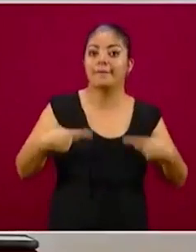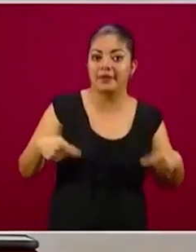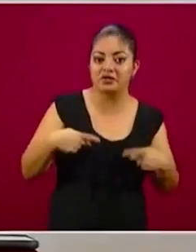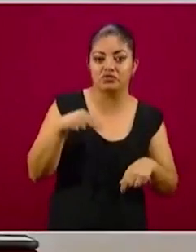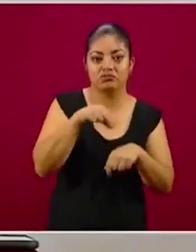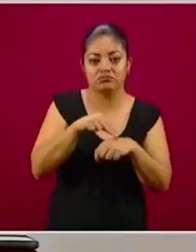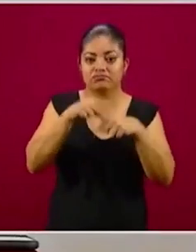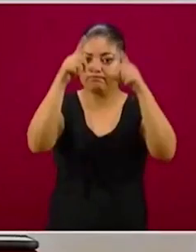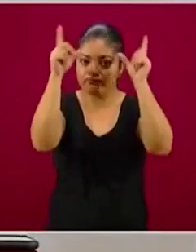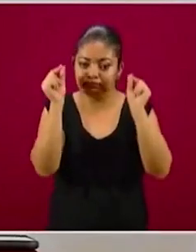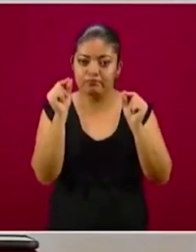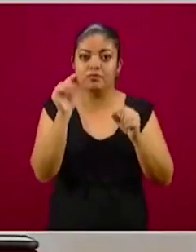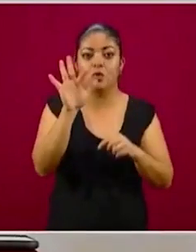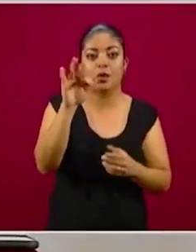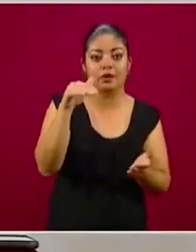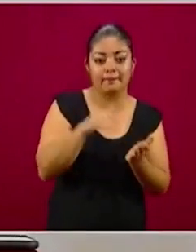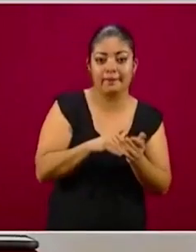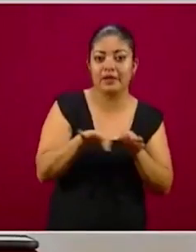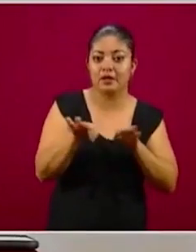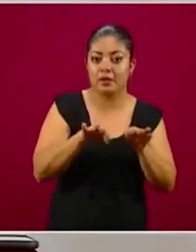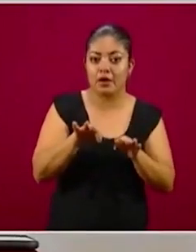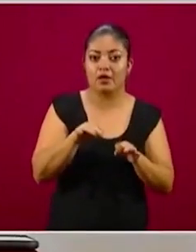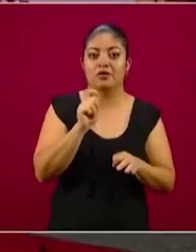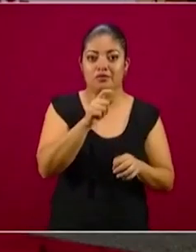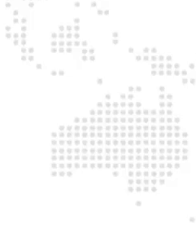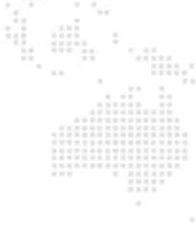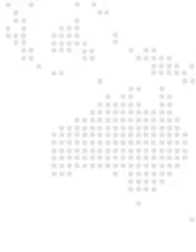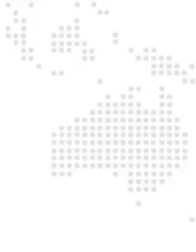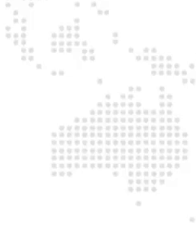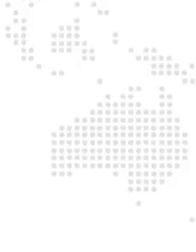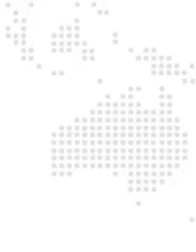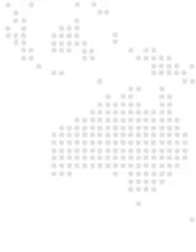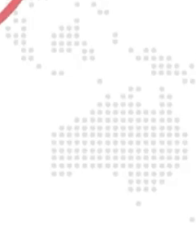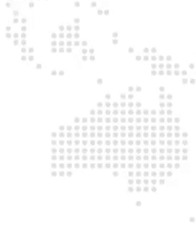contratación de 40 mil trabajadoras y trabajadores de la salud, etcétera.